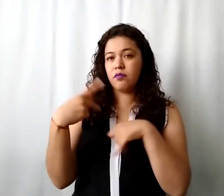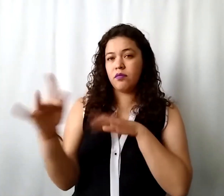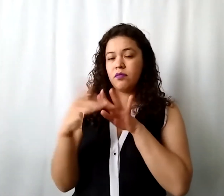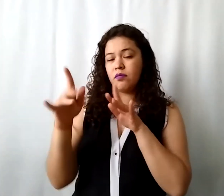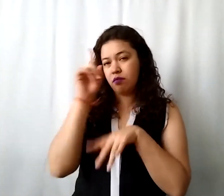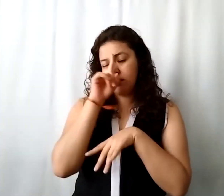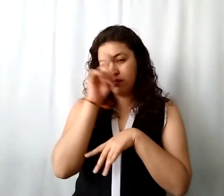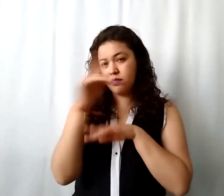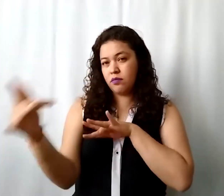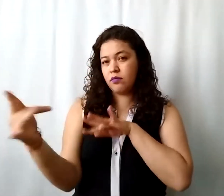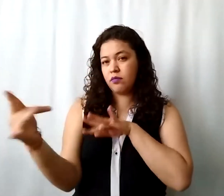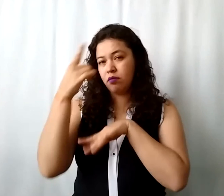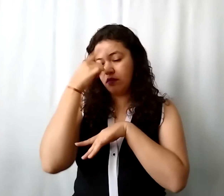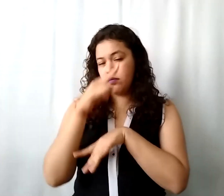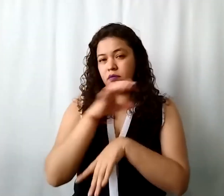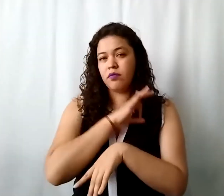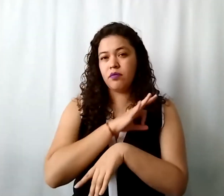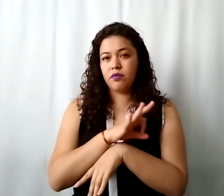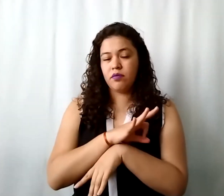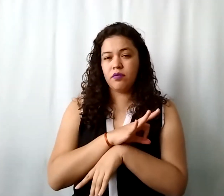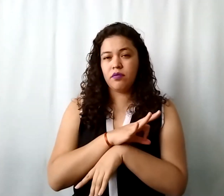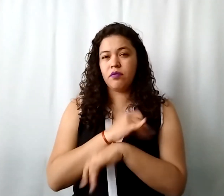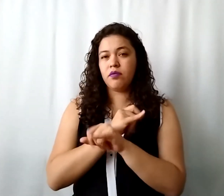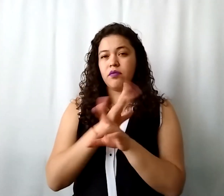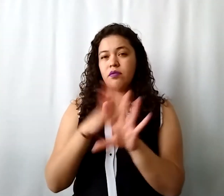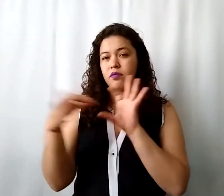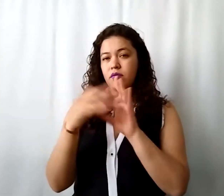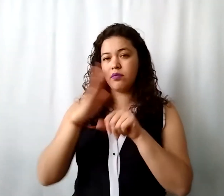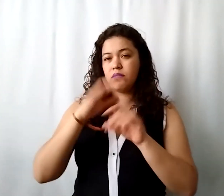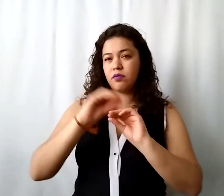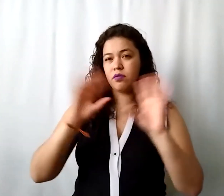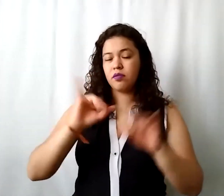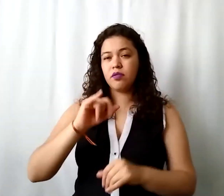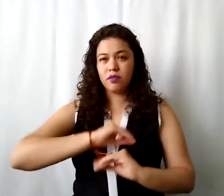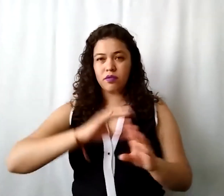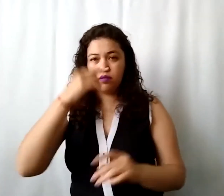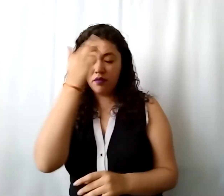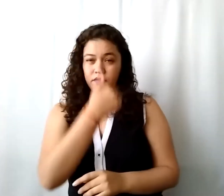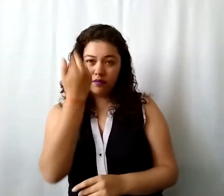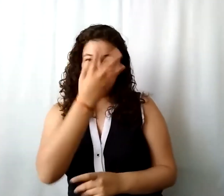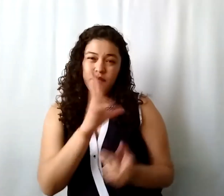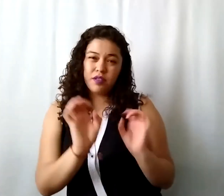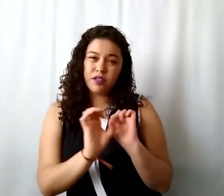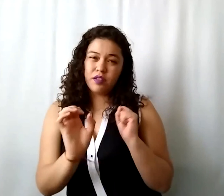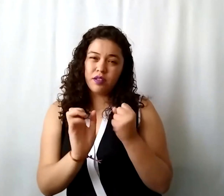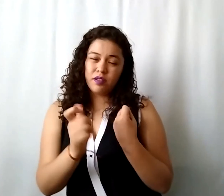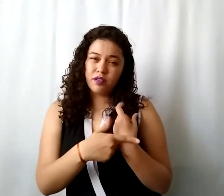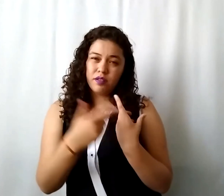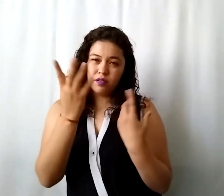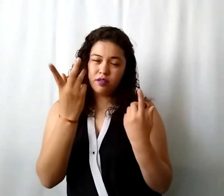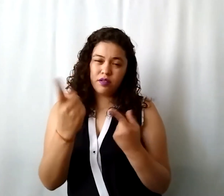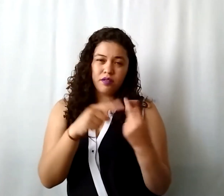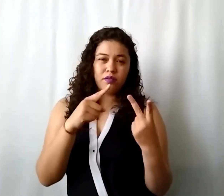asesor para que ya pueda aterrizar esta información claro que sí para que analicen esos criterios de estas dos